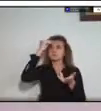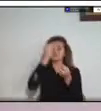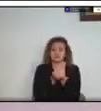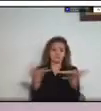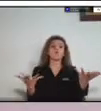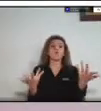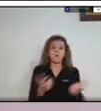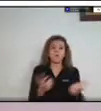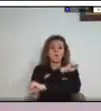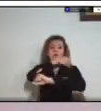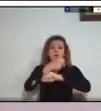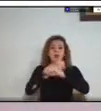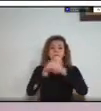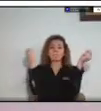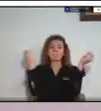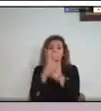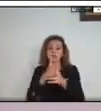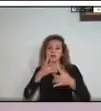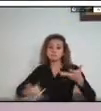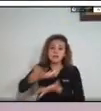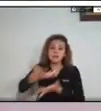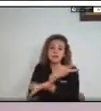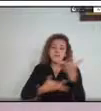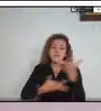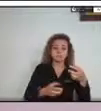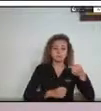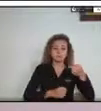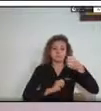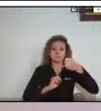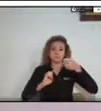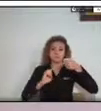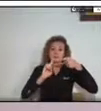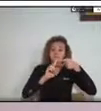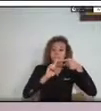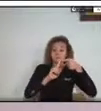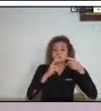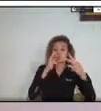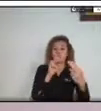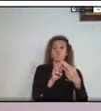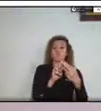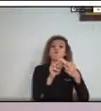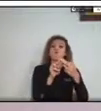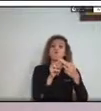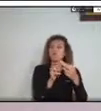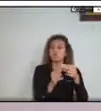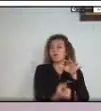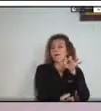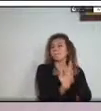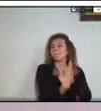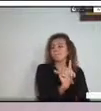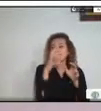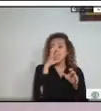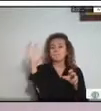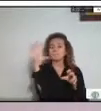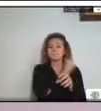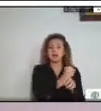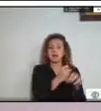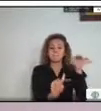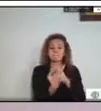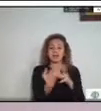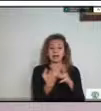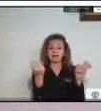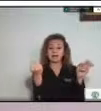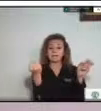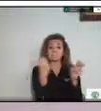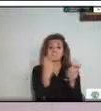Entiéndanse estos tres procesos, el conocimiento del riesgo, que hablábamos de la importancia para la toma de decisiones en reducción del riesgo y